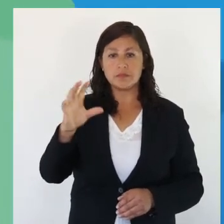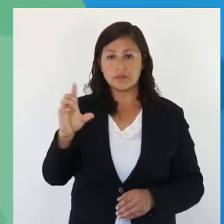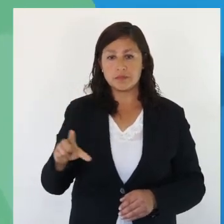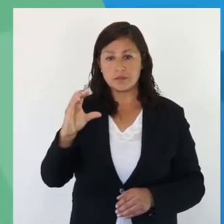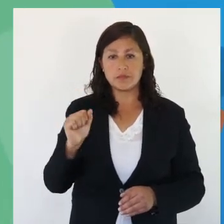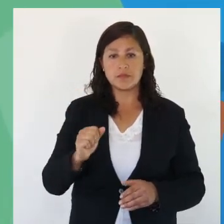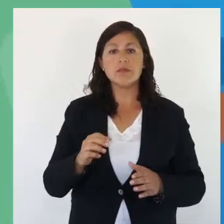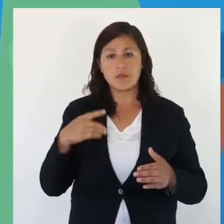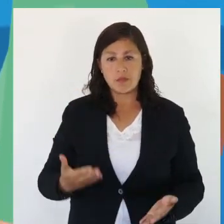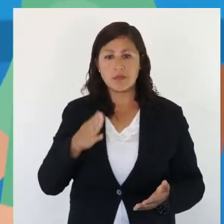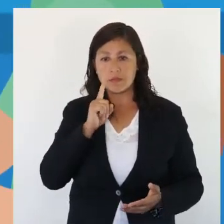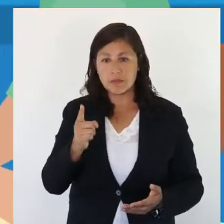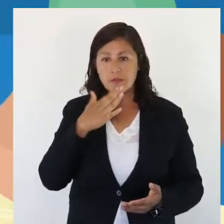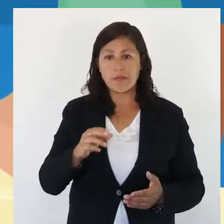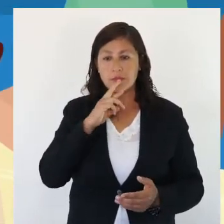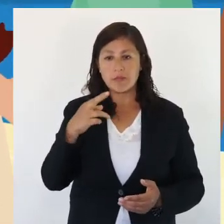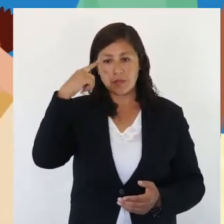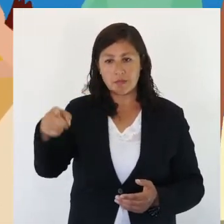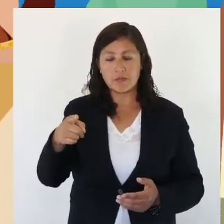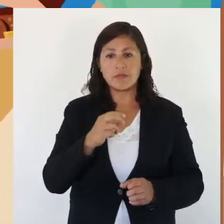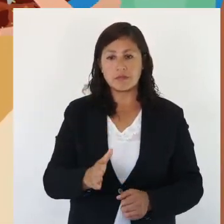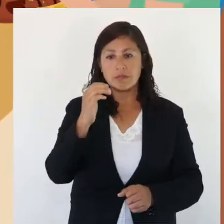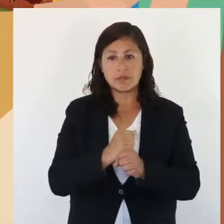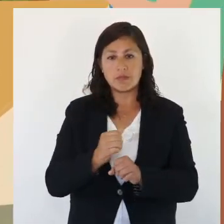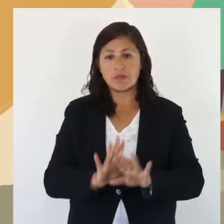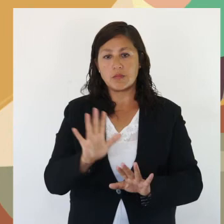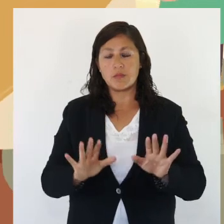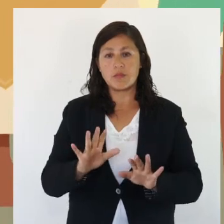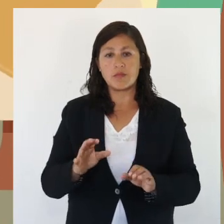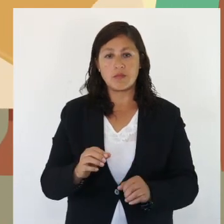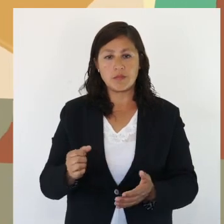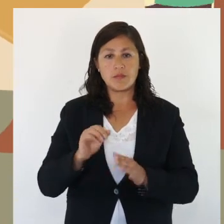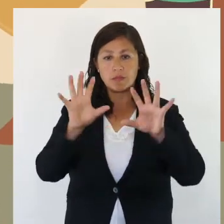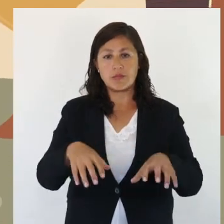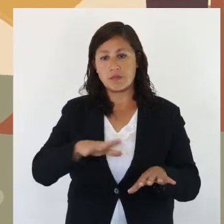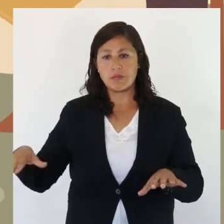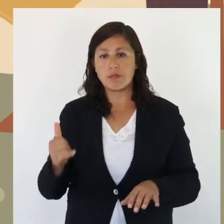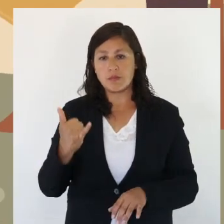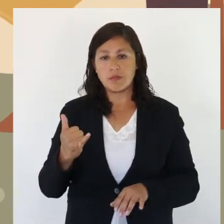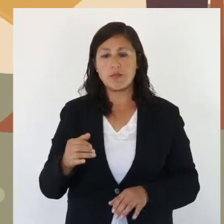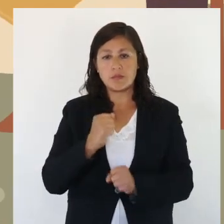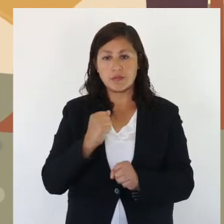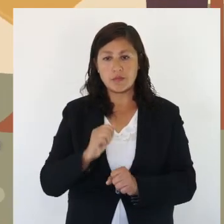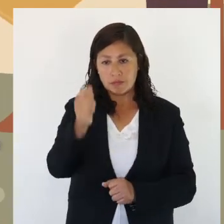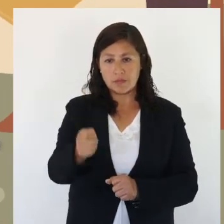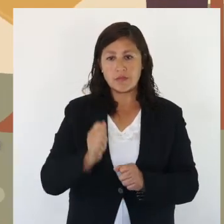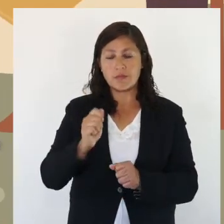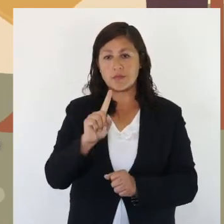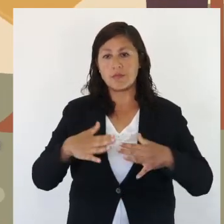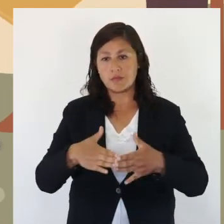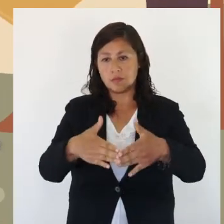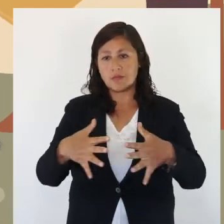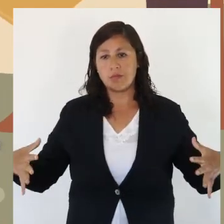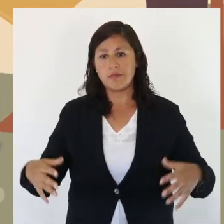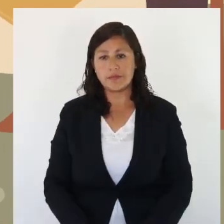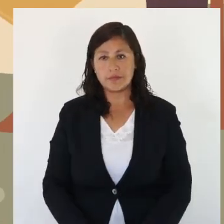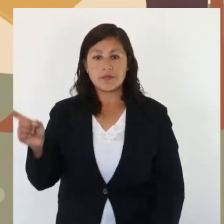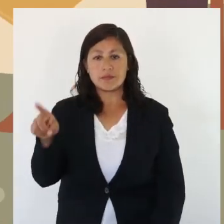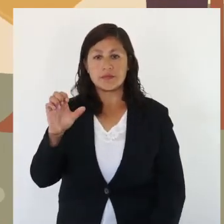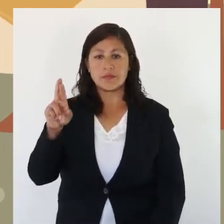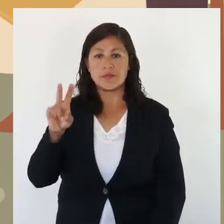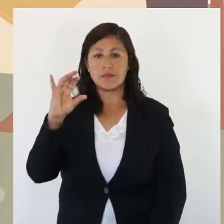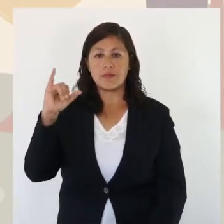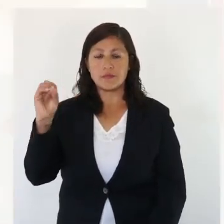Pesca cuenta ahora con mejores herramientas para seguir trabajando en el cuidado de los recursos pesqueros y el resguardo de la actividad pesquera artesanal.